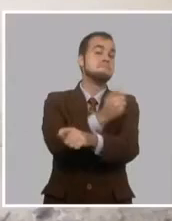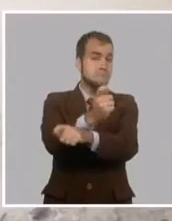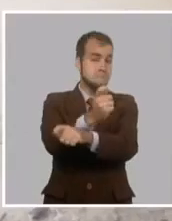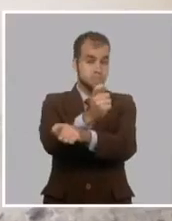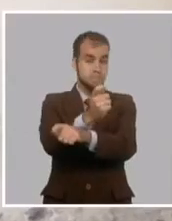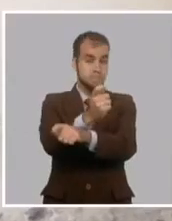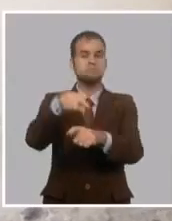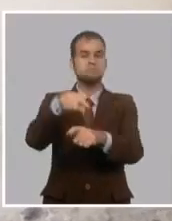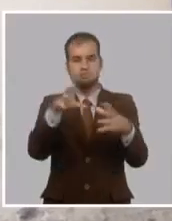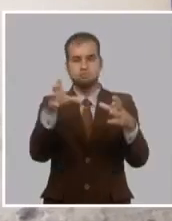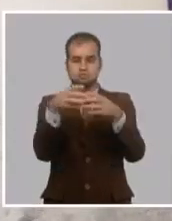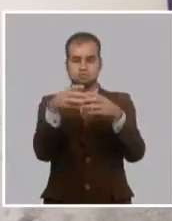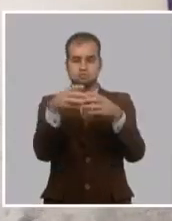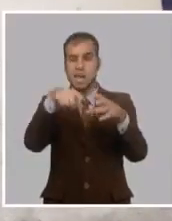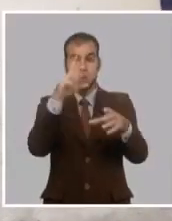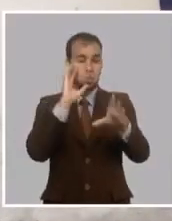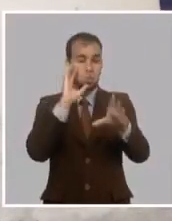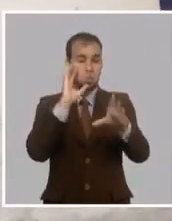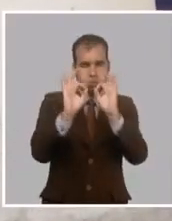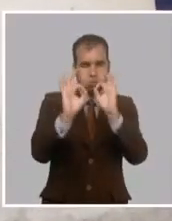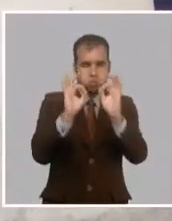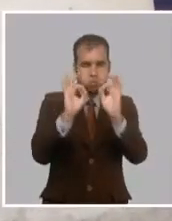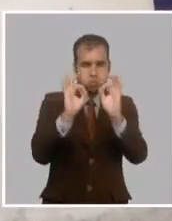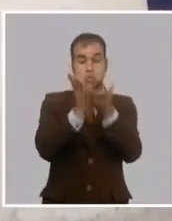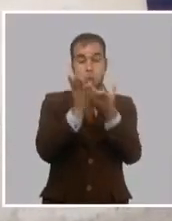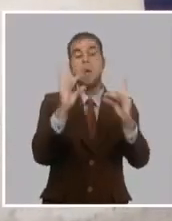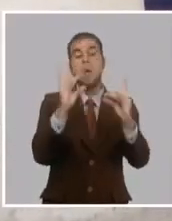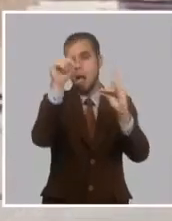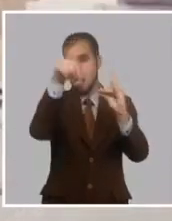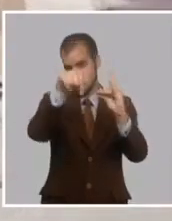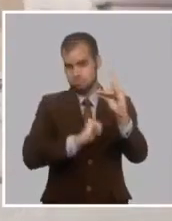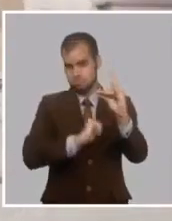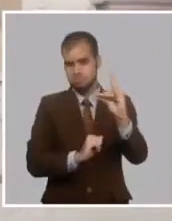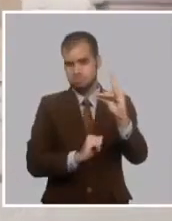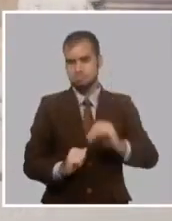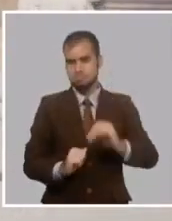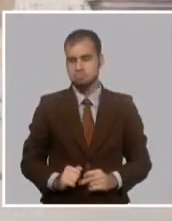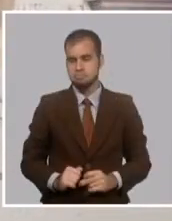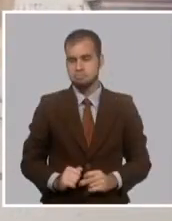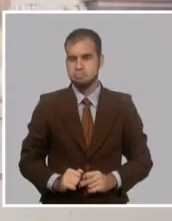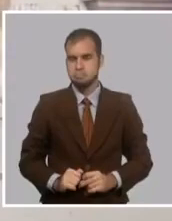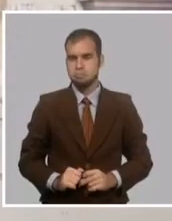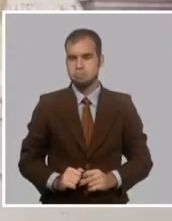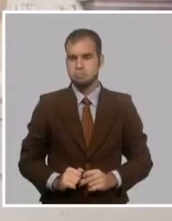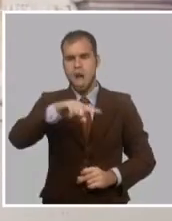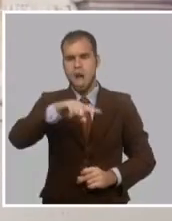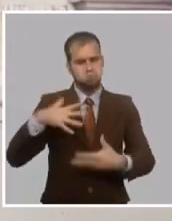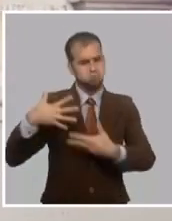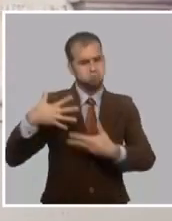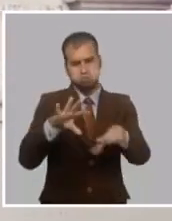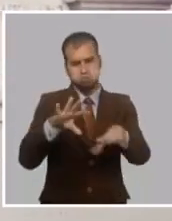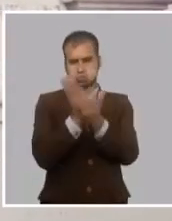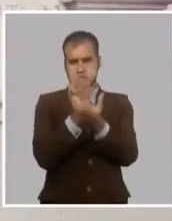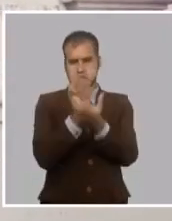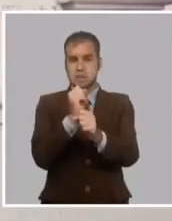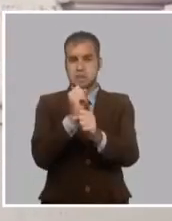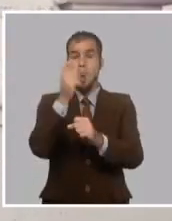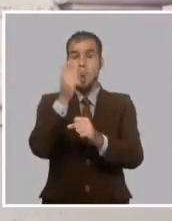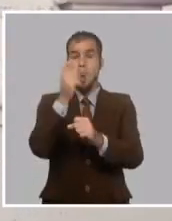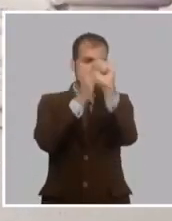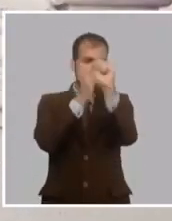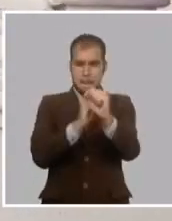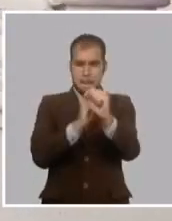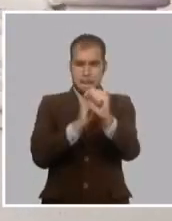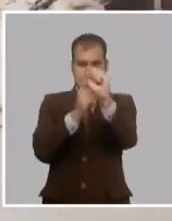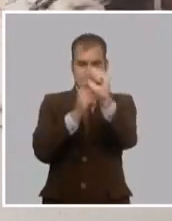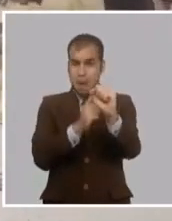que promovió el cuidado sistemático del sitio. A sus gestiones se debe el busto de Martí, que el escultor italiano Hugo